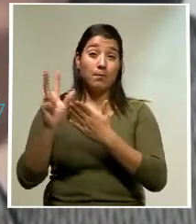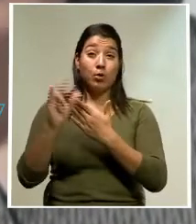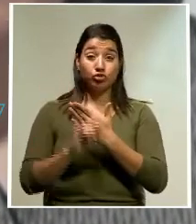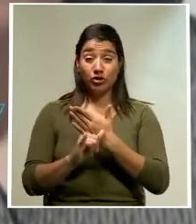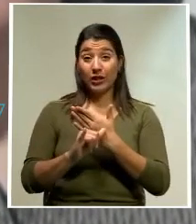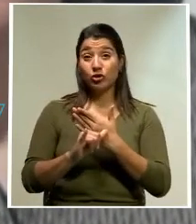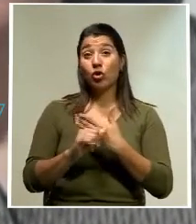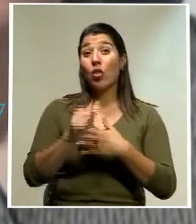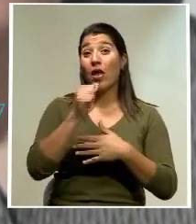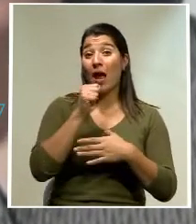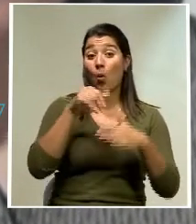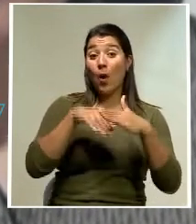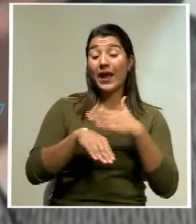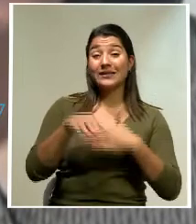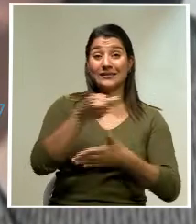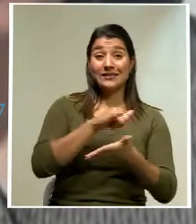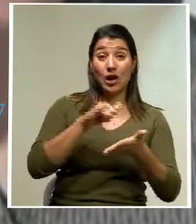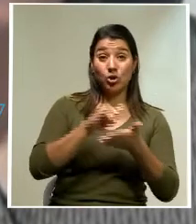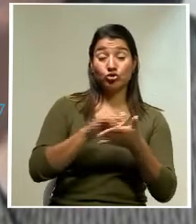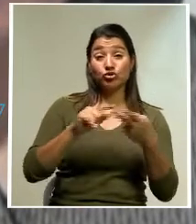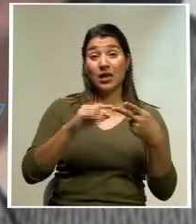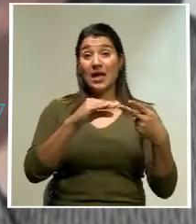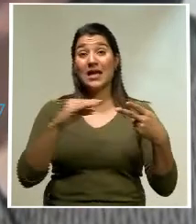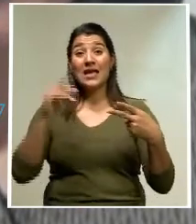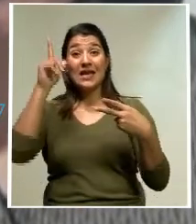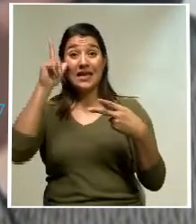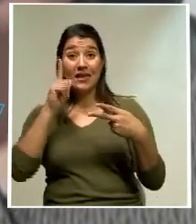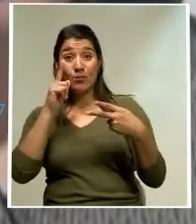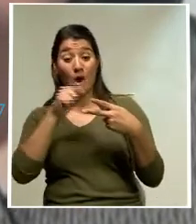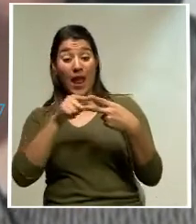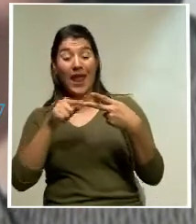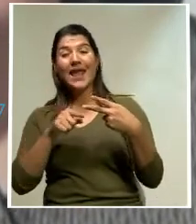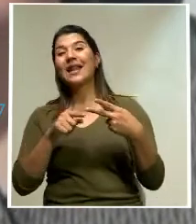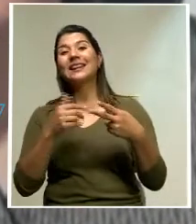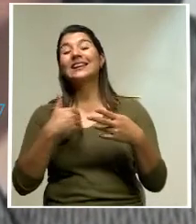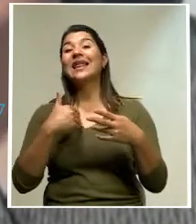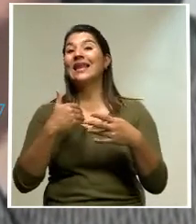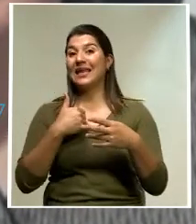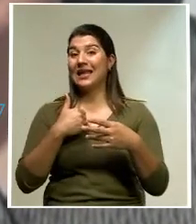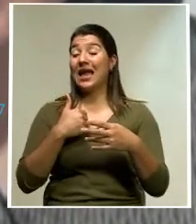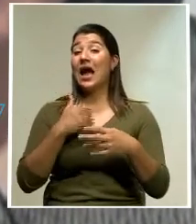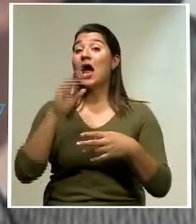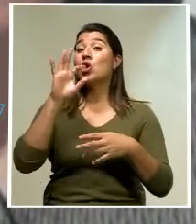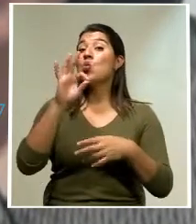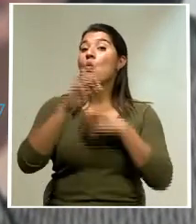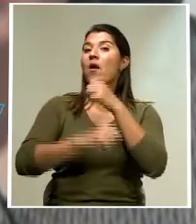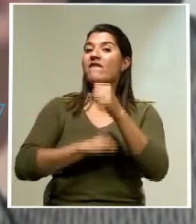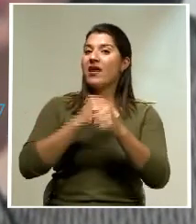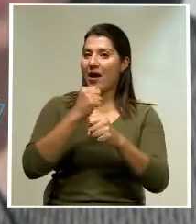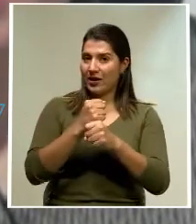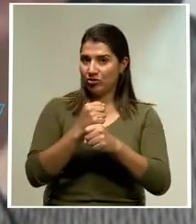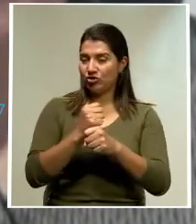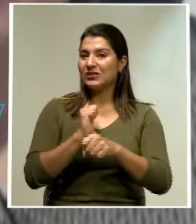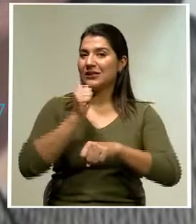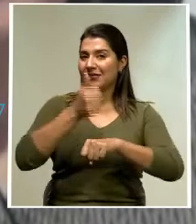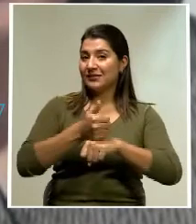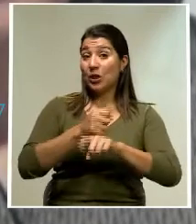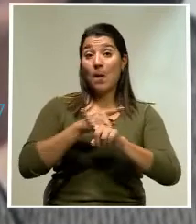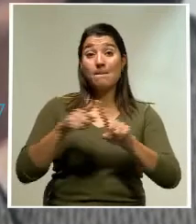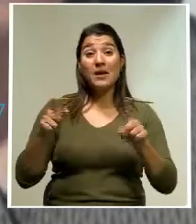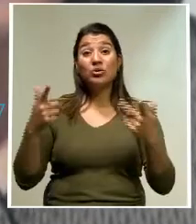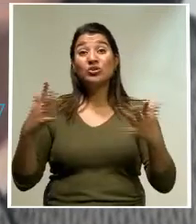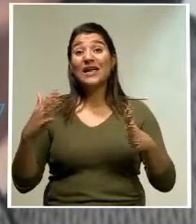José y de Limón es un proyecto que estuvo programado para nueve, pero ya se llevan 13 años en ejecución.